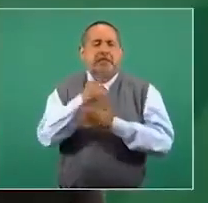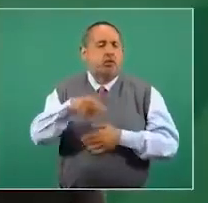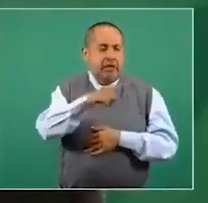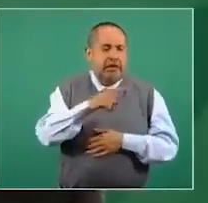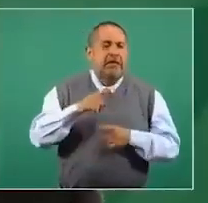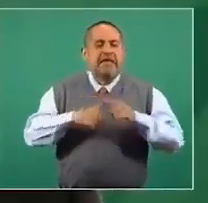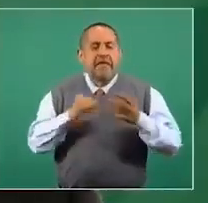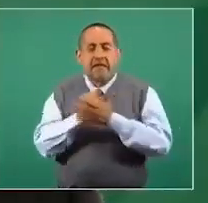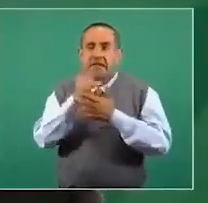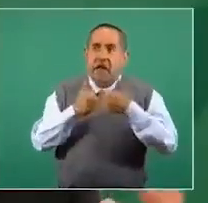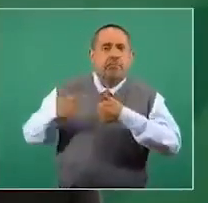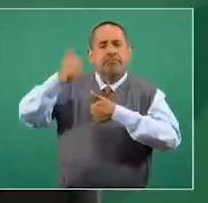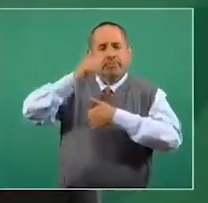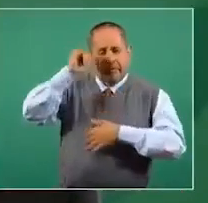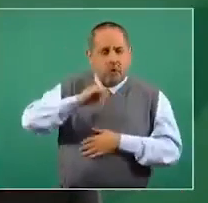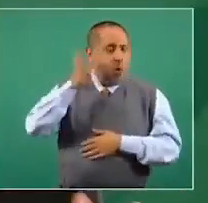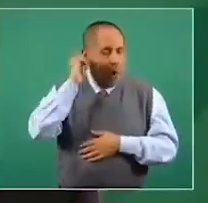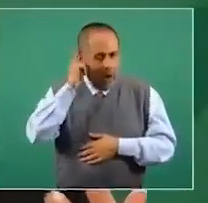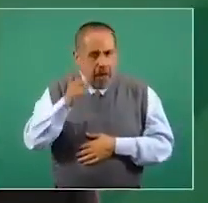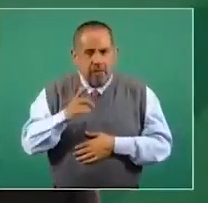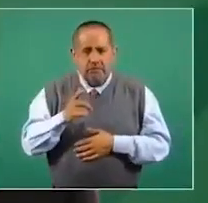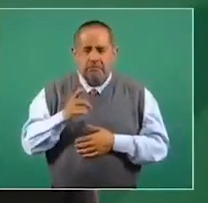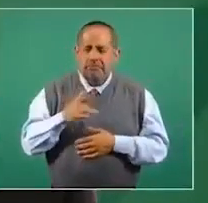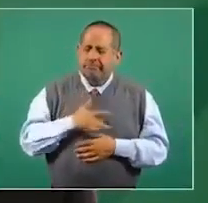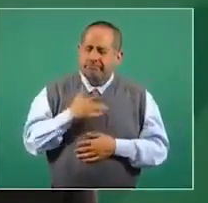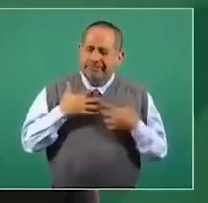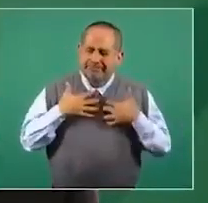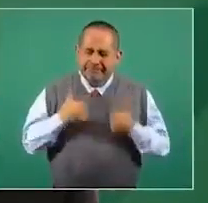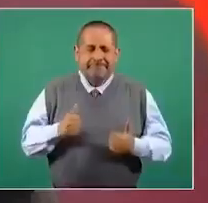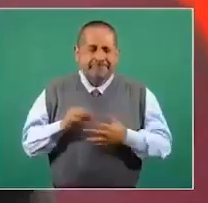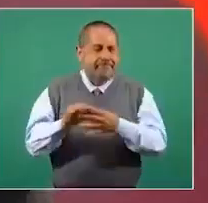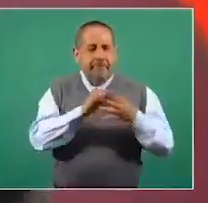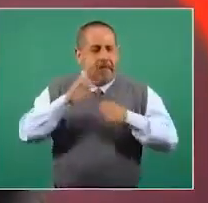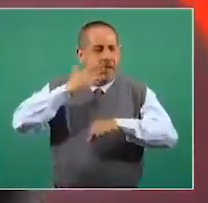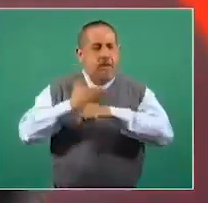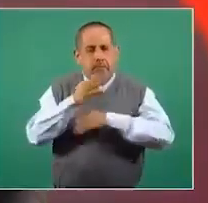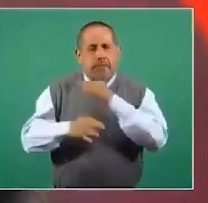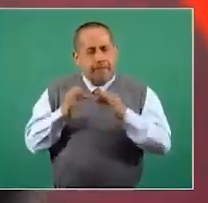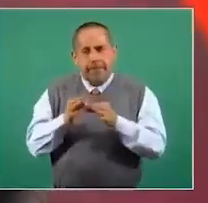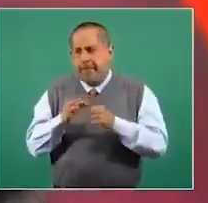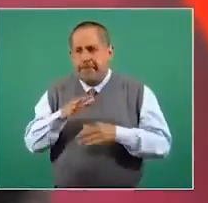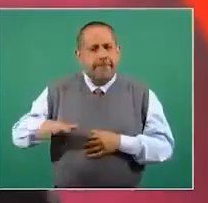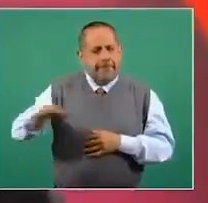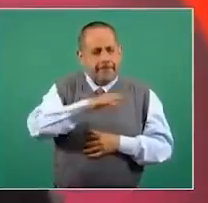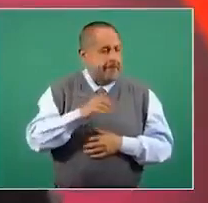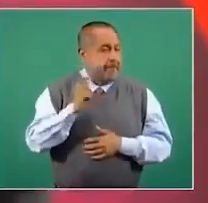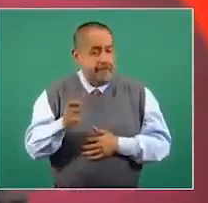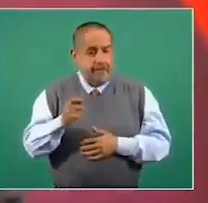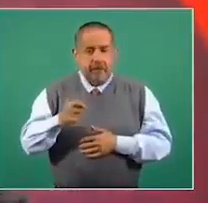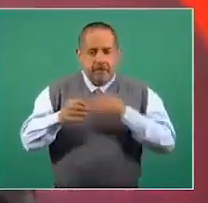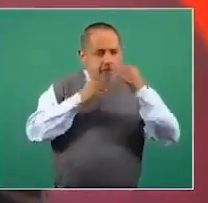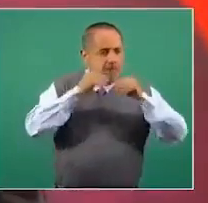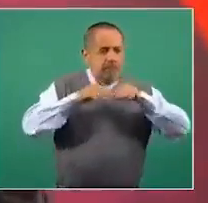de las líneas editoriales. Ojalá exista una conciencia básica de la responsabilidad social, que en todos los medios,